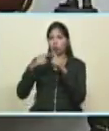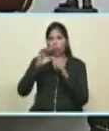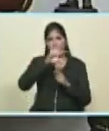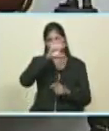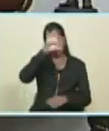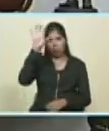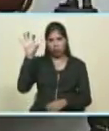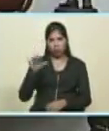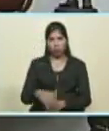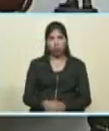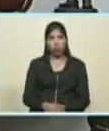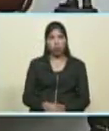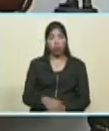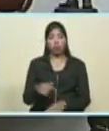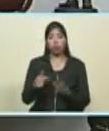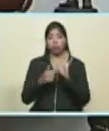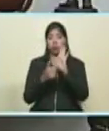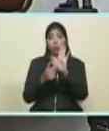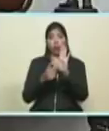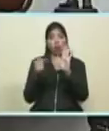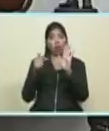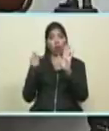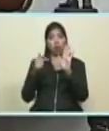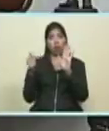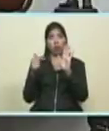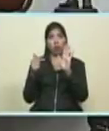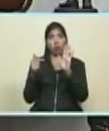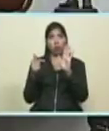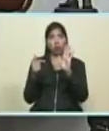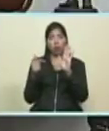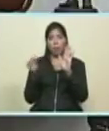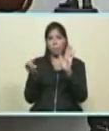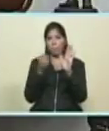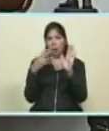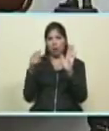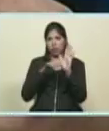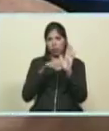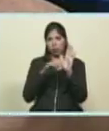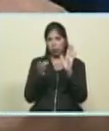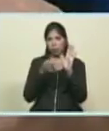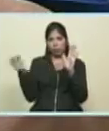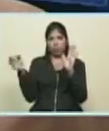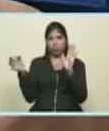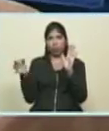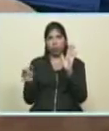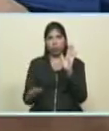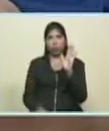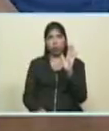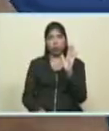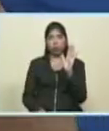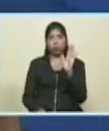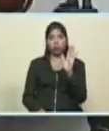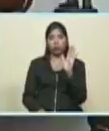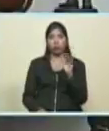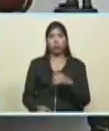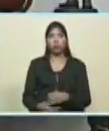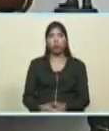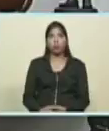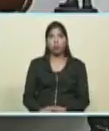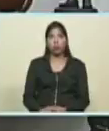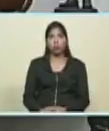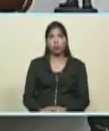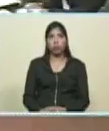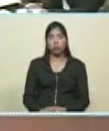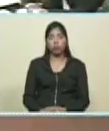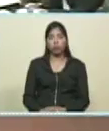propósitos plan de la patria aquí está nuestro libro maravilloso para conquistar y construir el